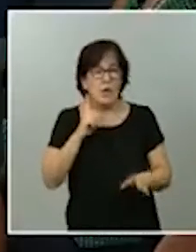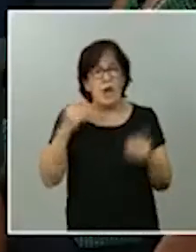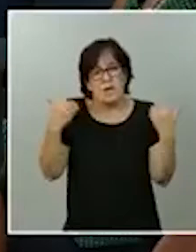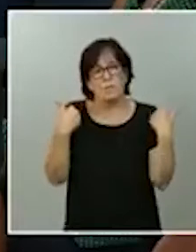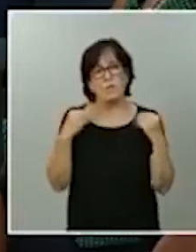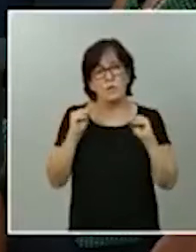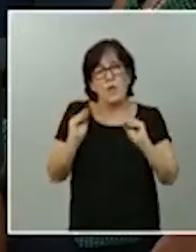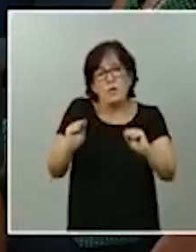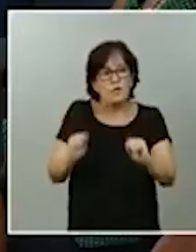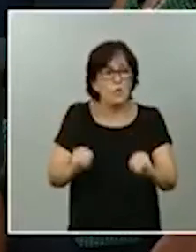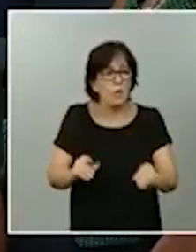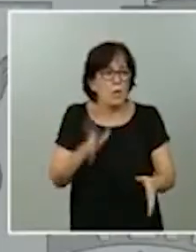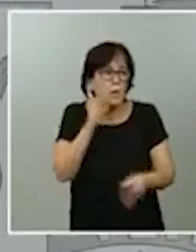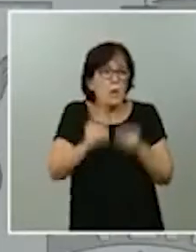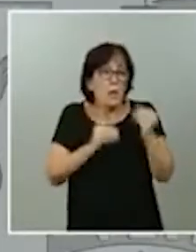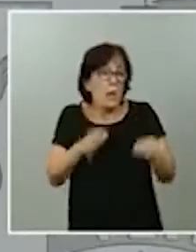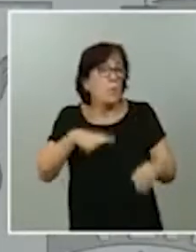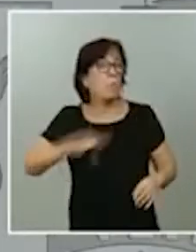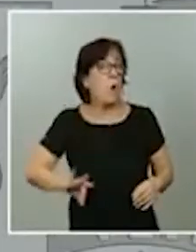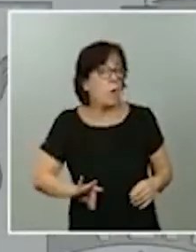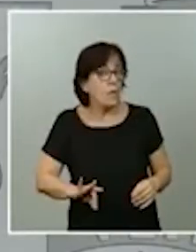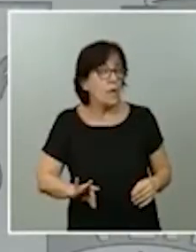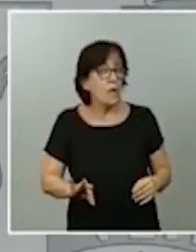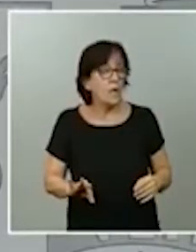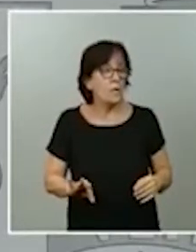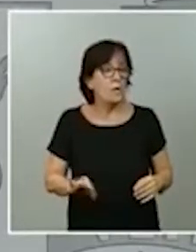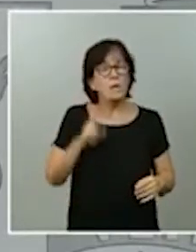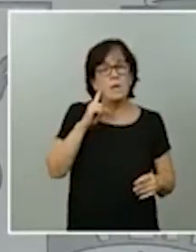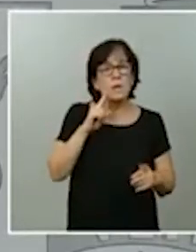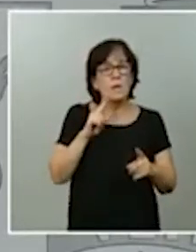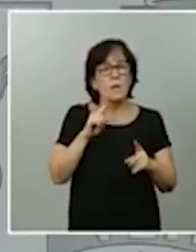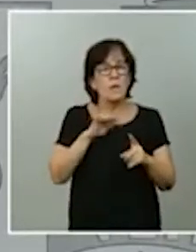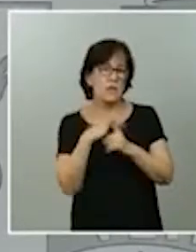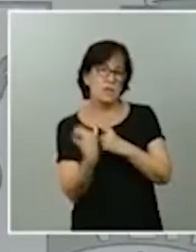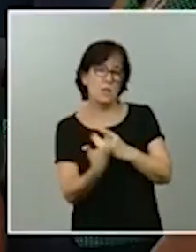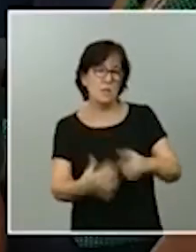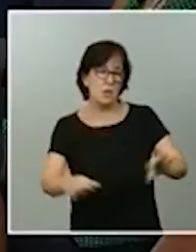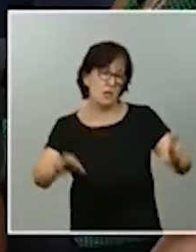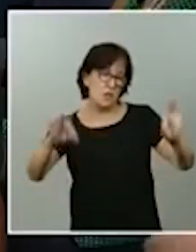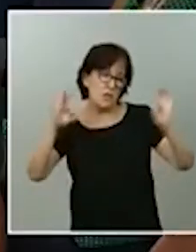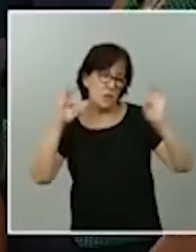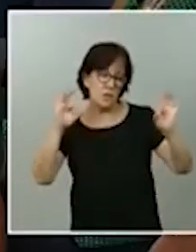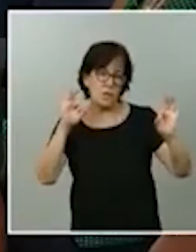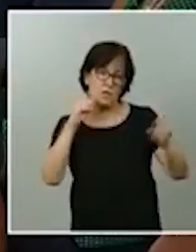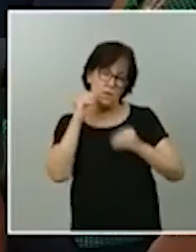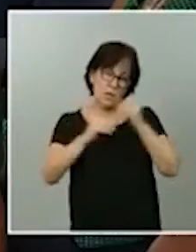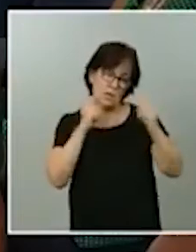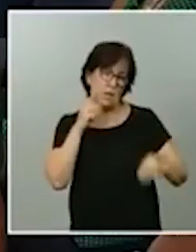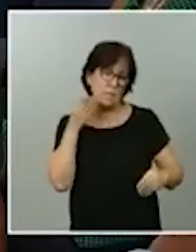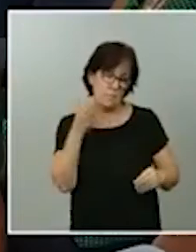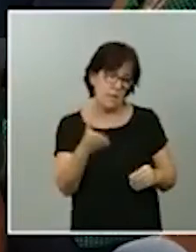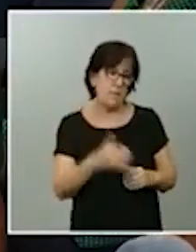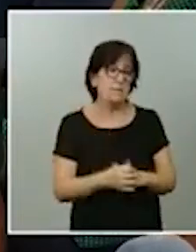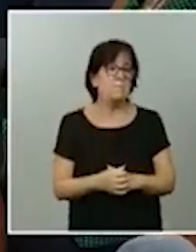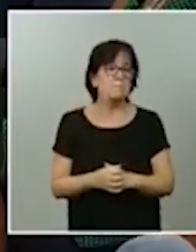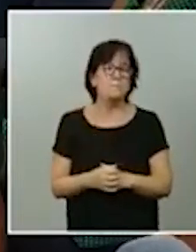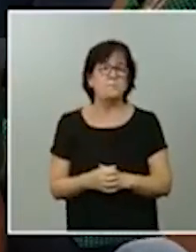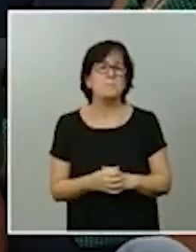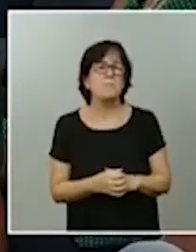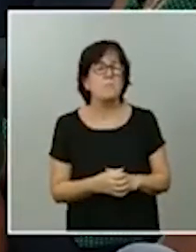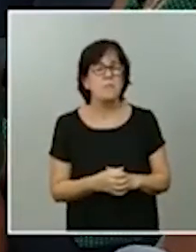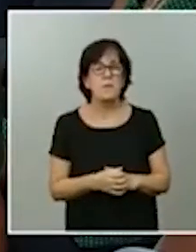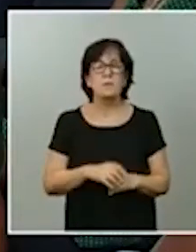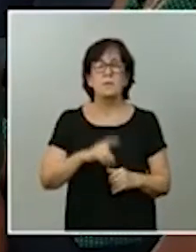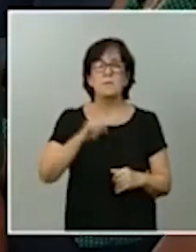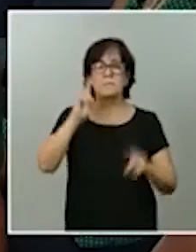llegado el momento podría ser una circunstancia que condujese a esa petición. Y luego también respecto